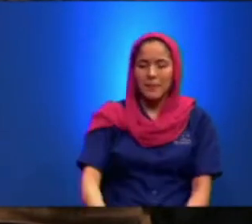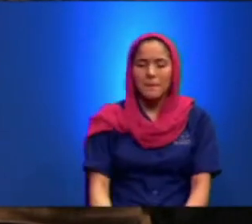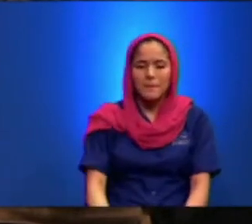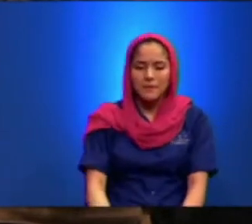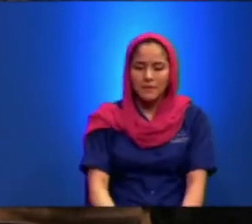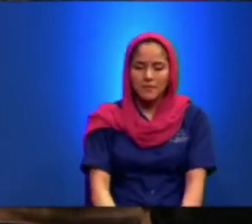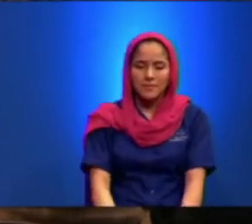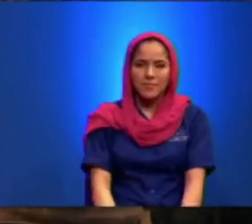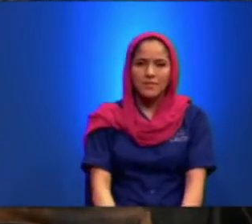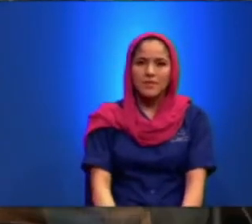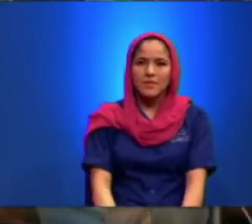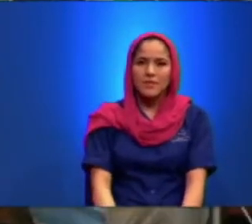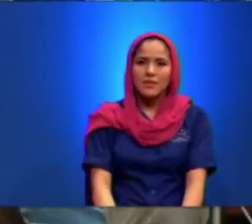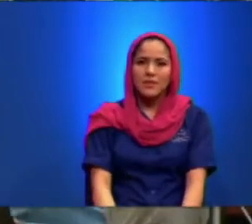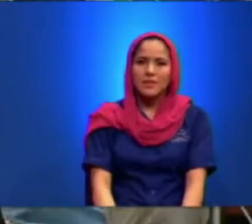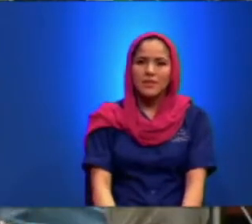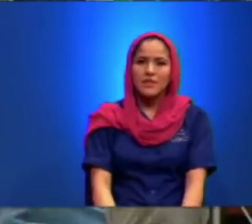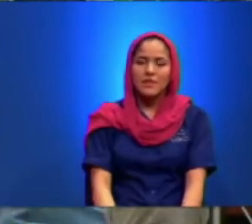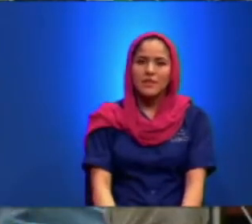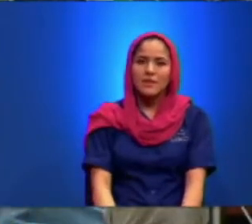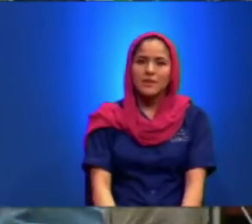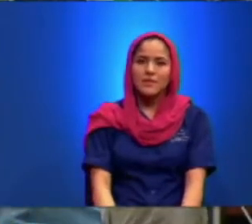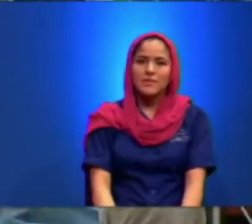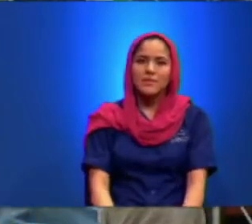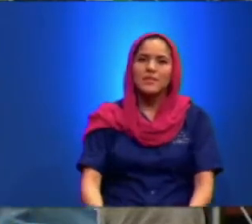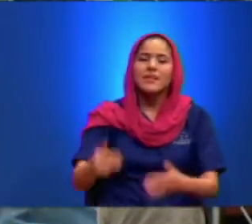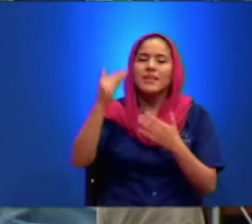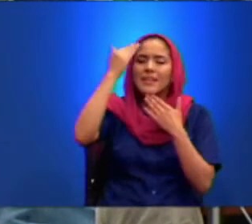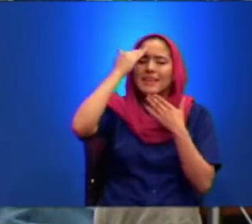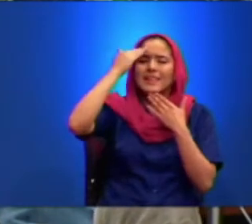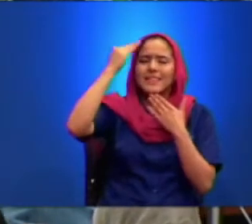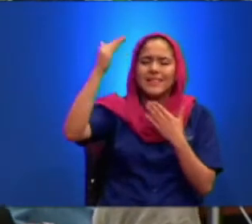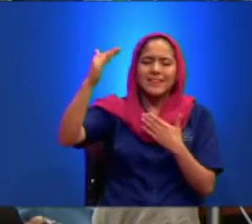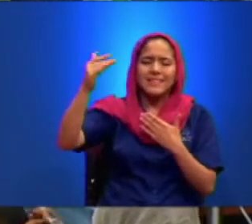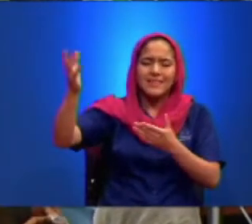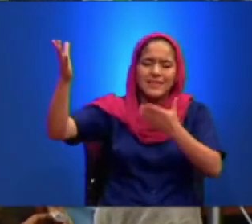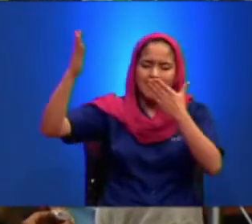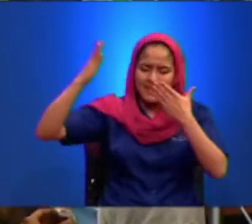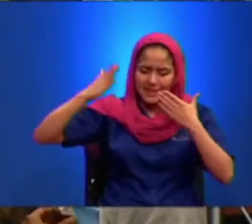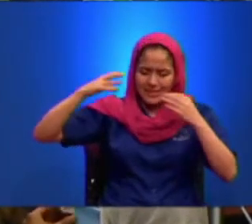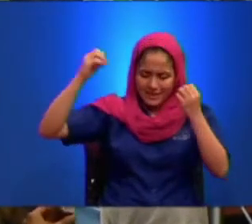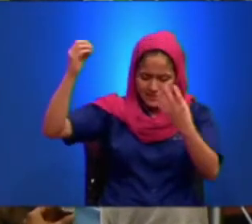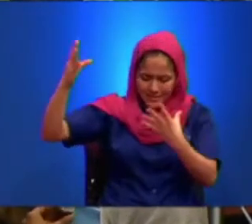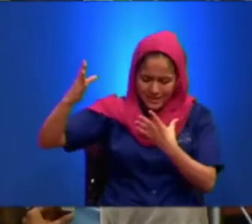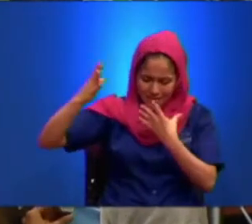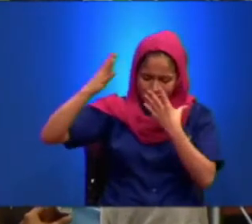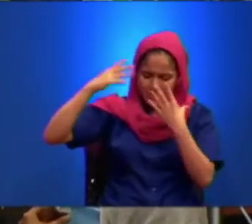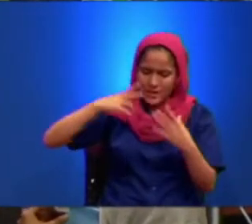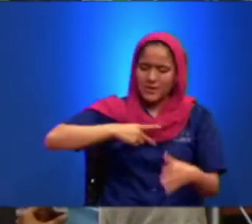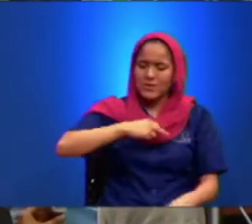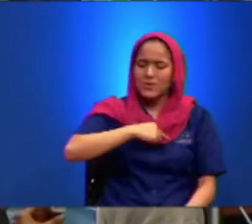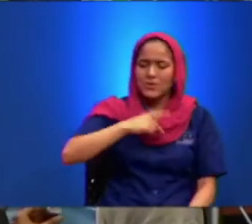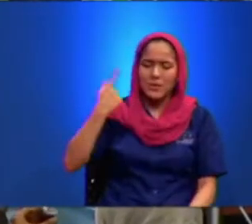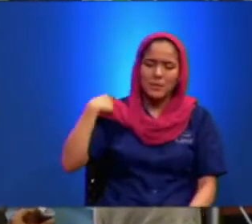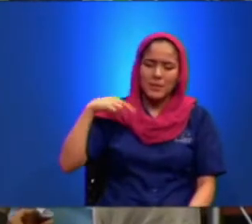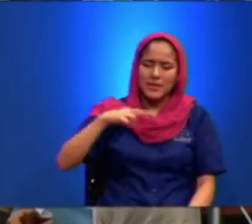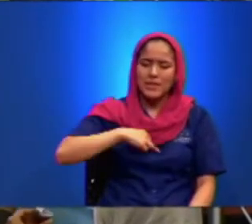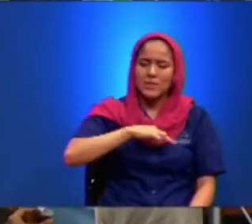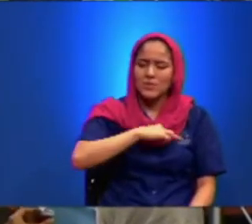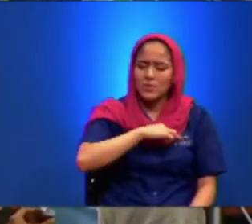Gracias Gracias Trae Revelación Sobre todo Nosotros Para que Tengamos Convicción Señor